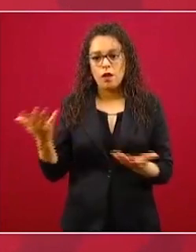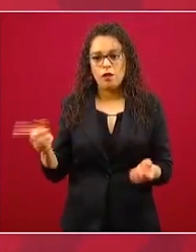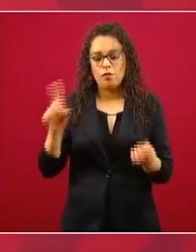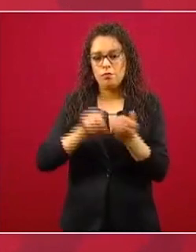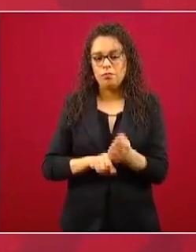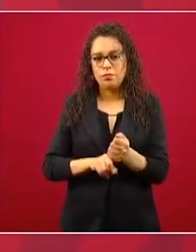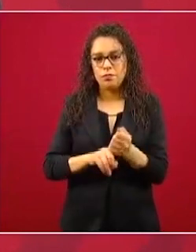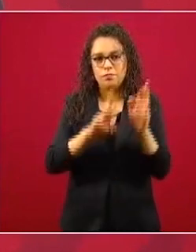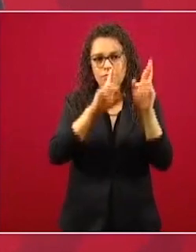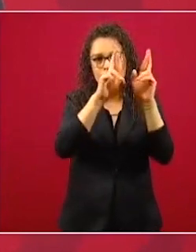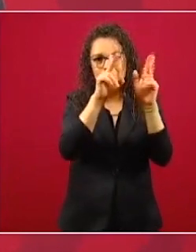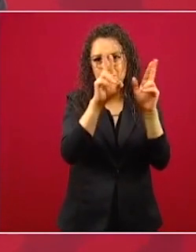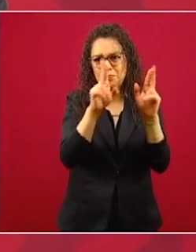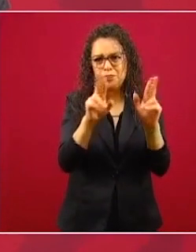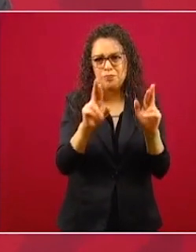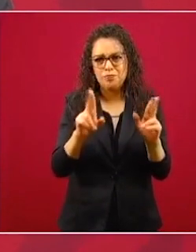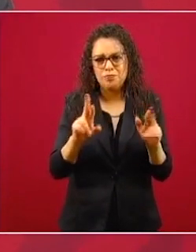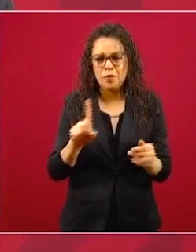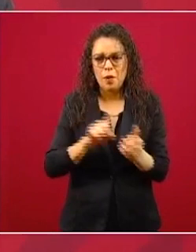convertidas en chatarra?